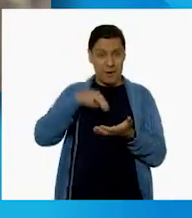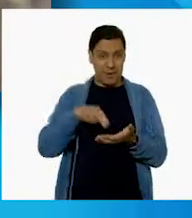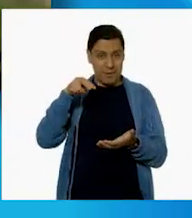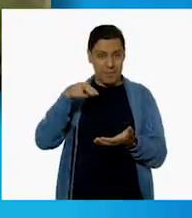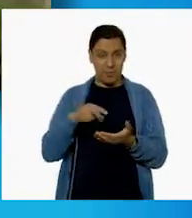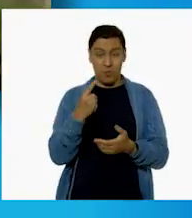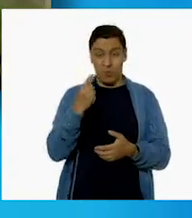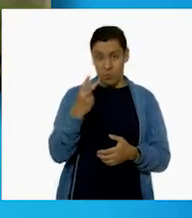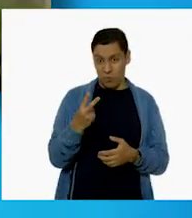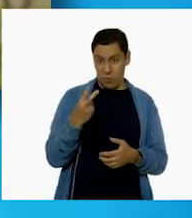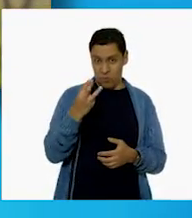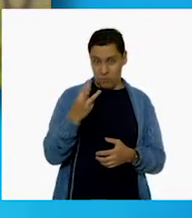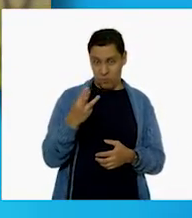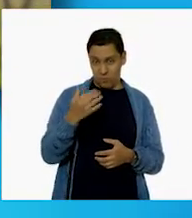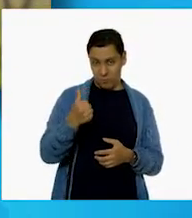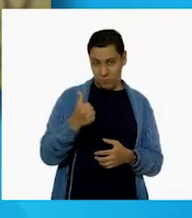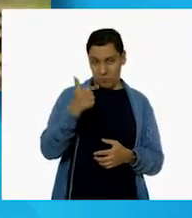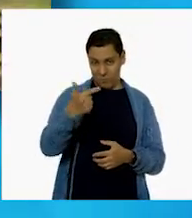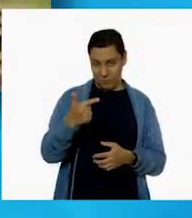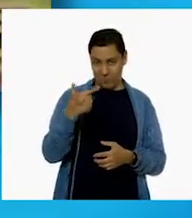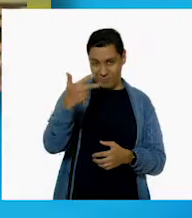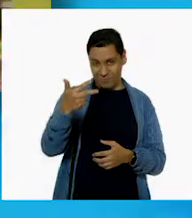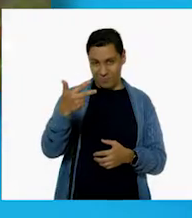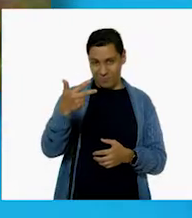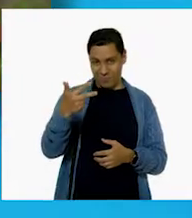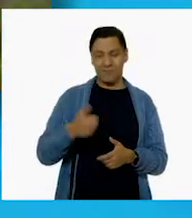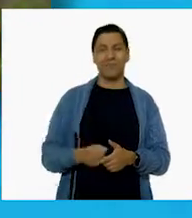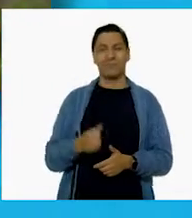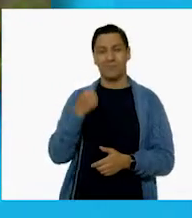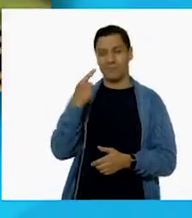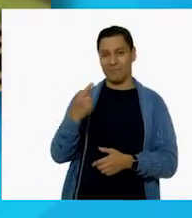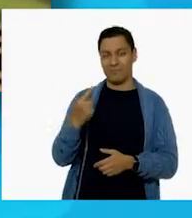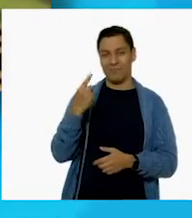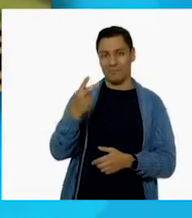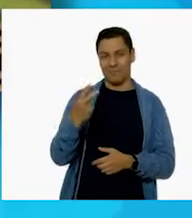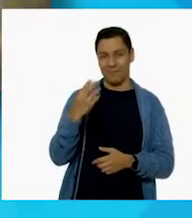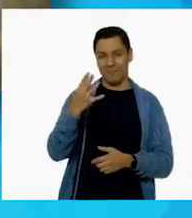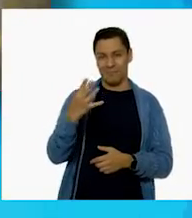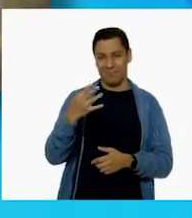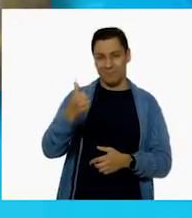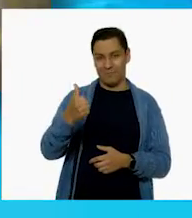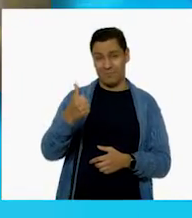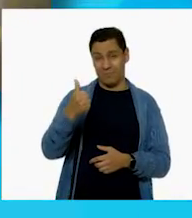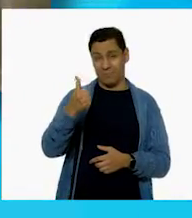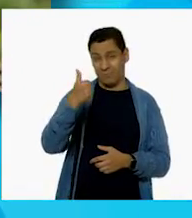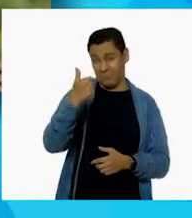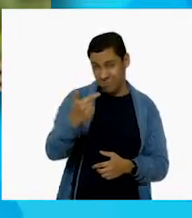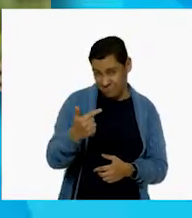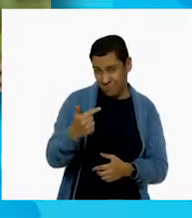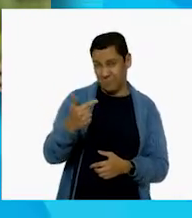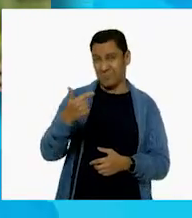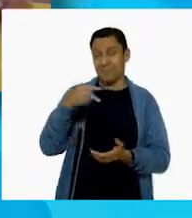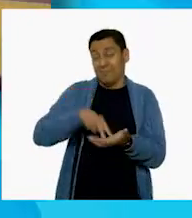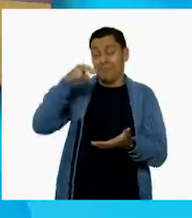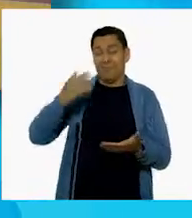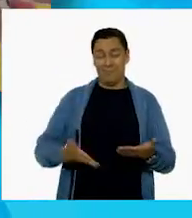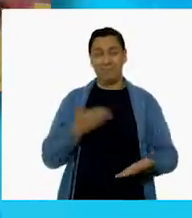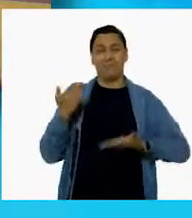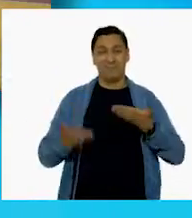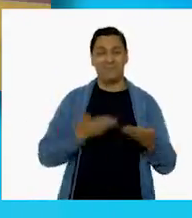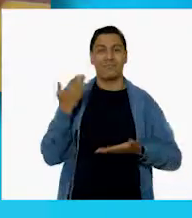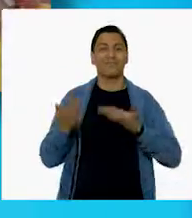1, 2, 3, 4, 5, 6, 7, 8. 1, 2, 3, 4, 5, 6, Bailar